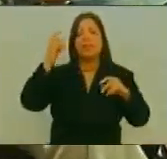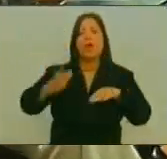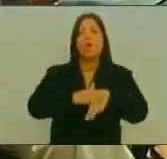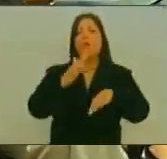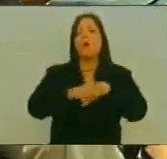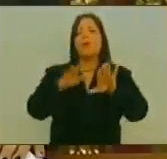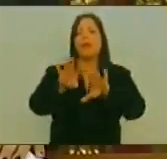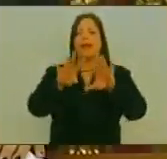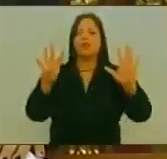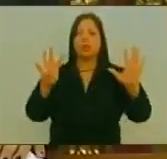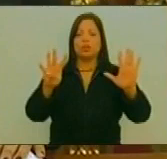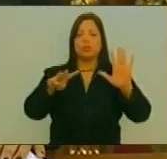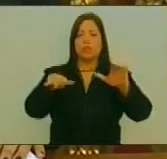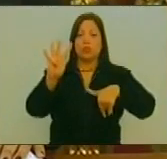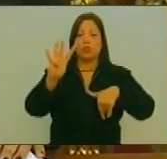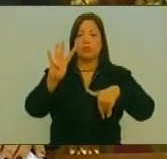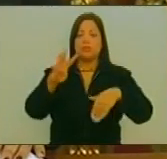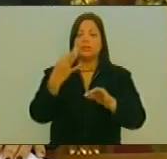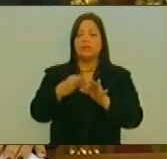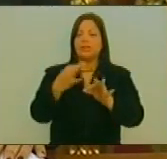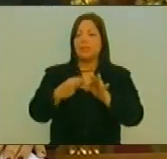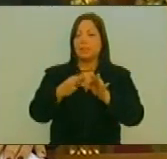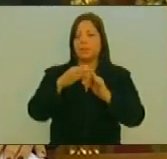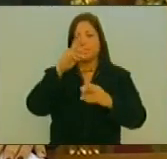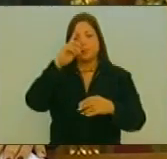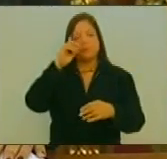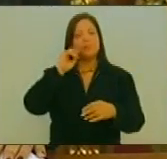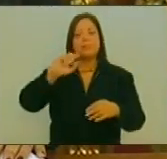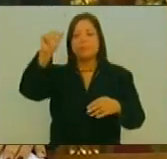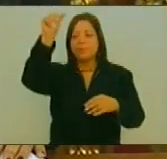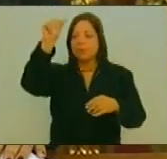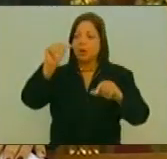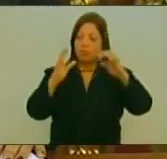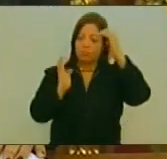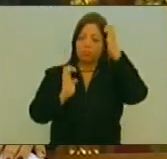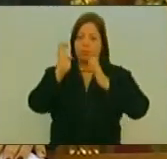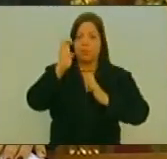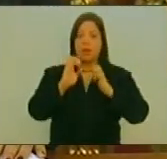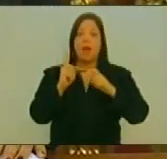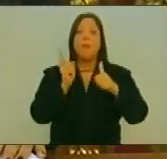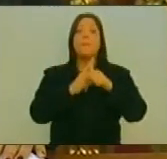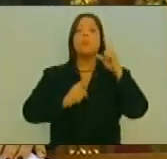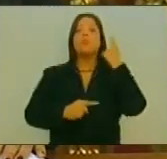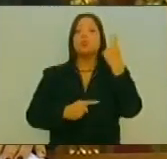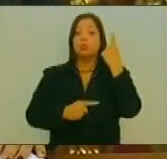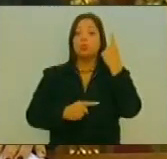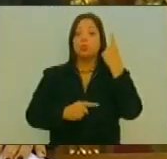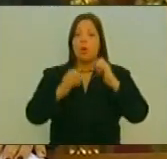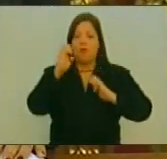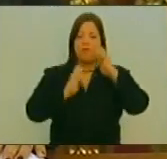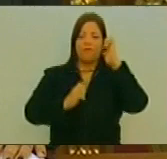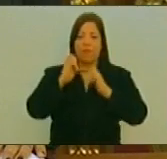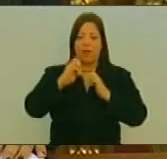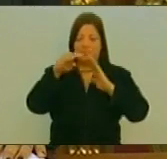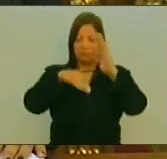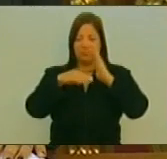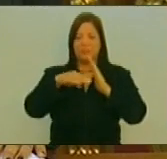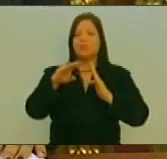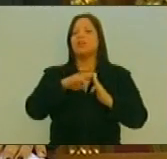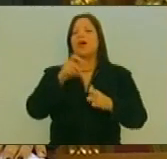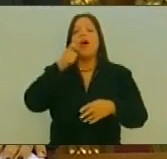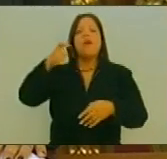jueves 14 de septiembre Balance, punto número 1 Balance que presenta el